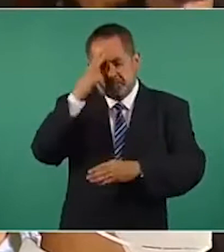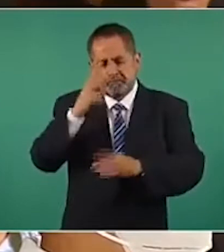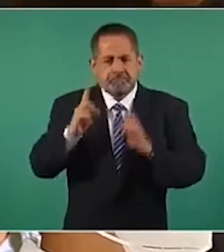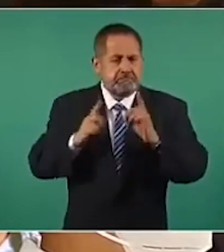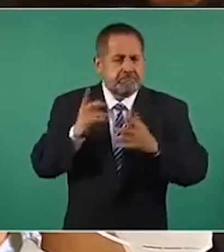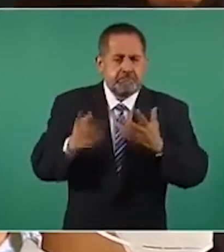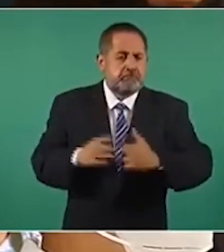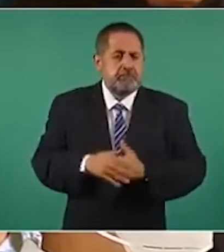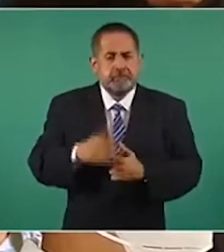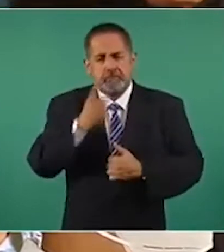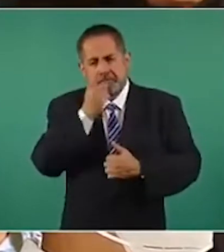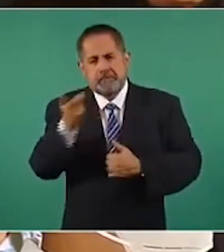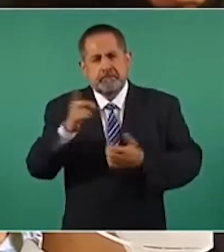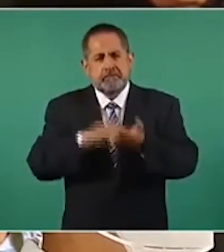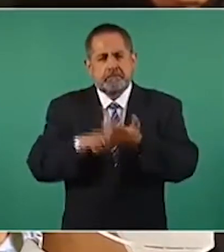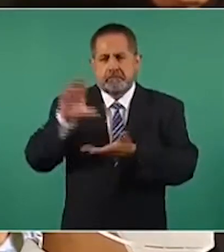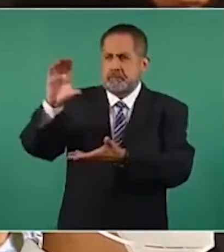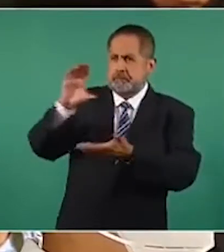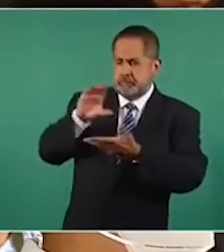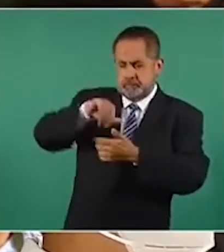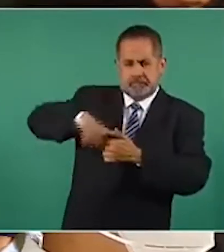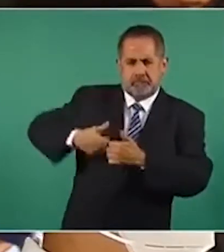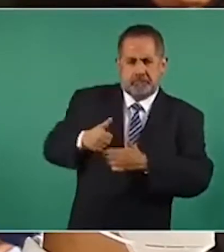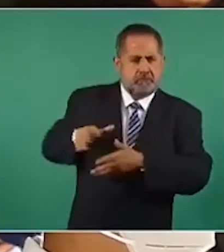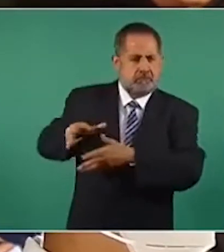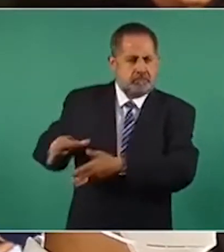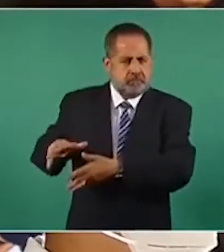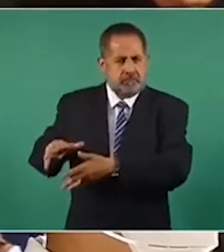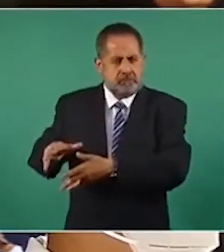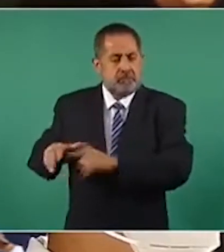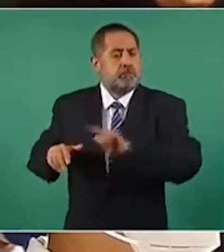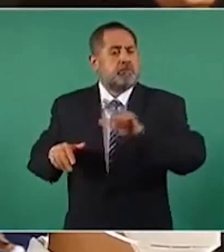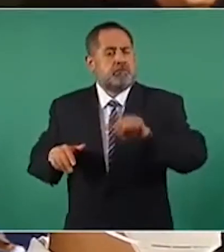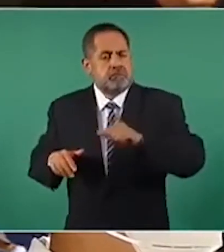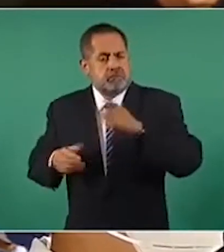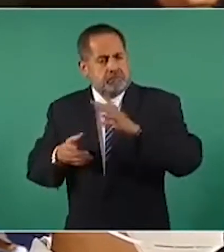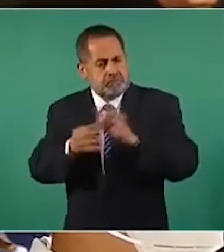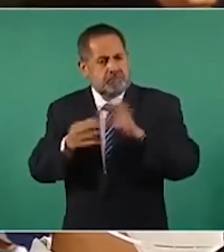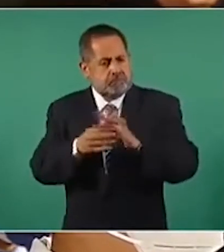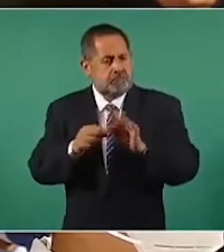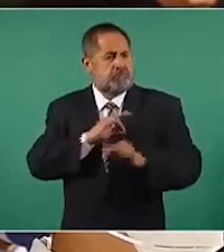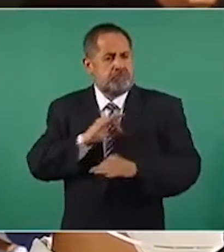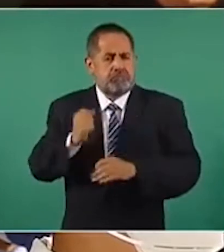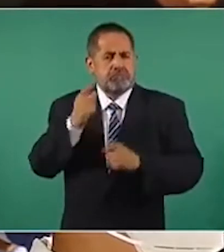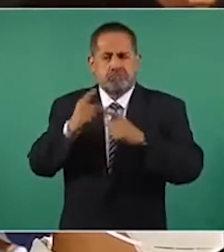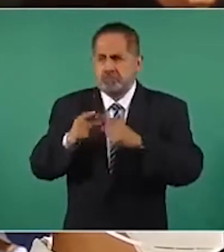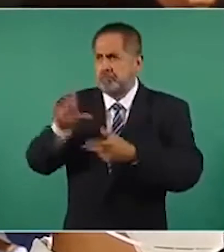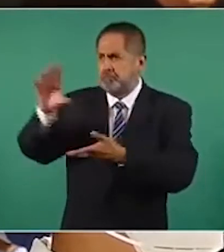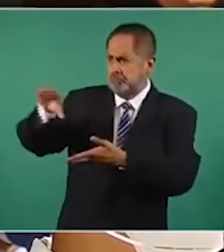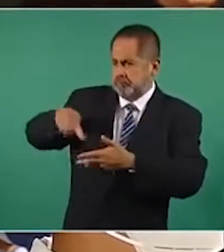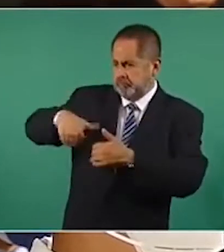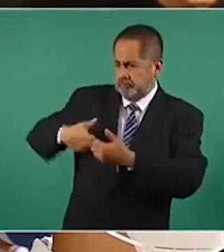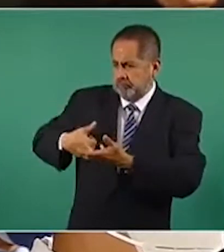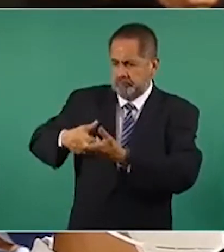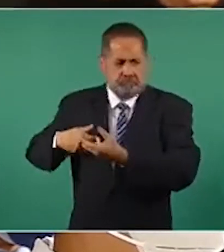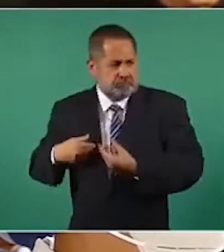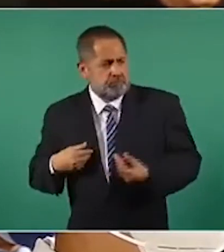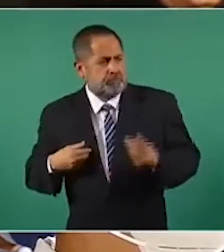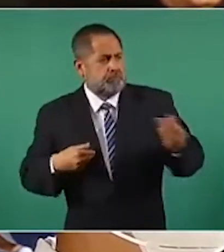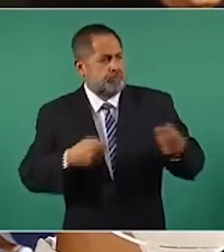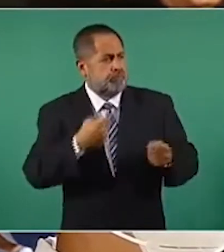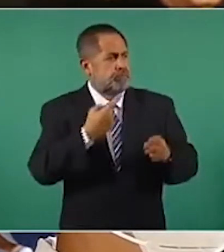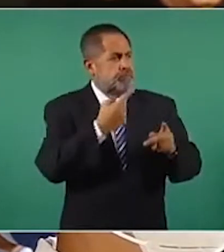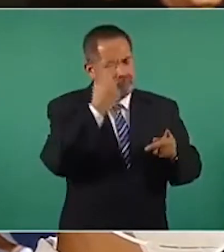Dice que son solamente para reservas, aunque después se explicó que puede haber una triangulación de